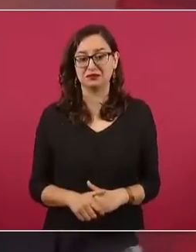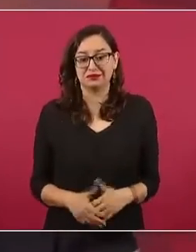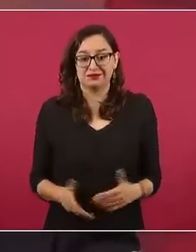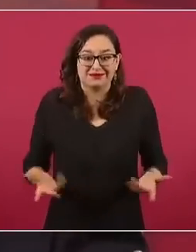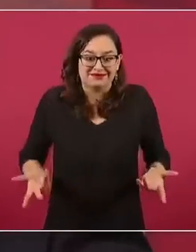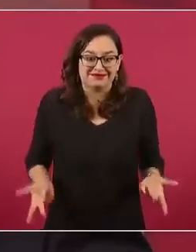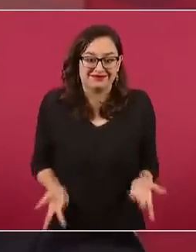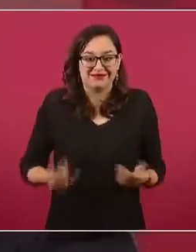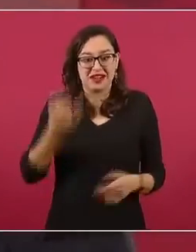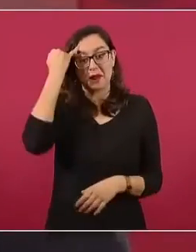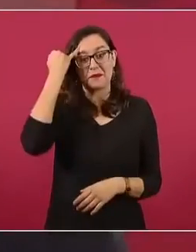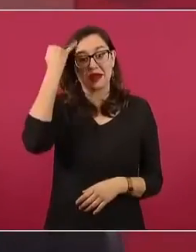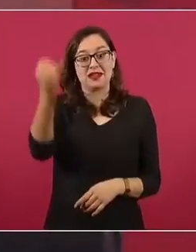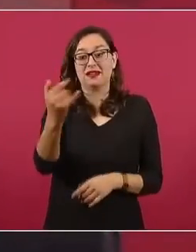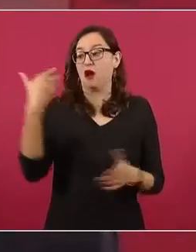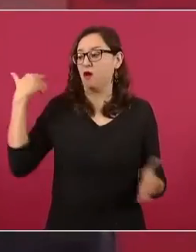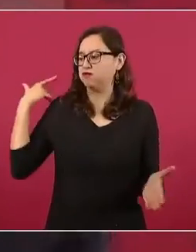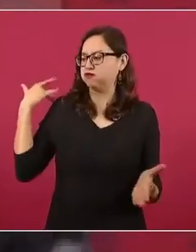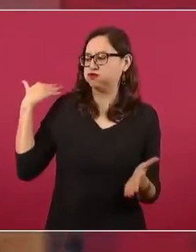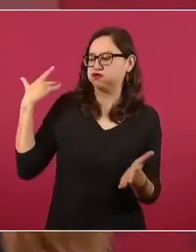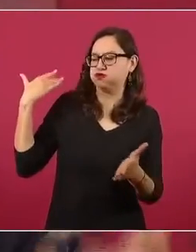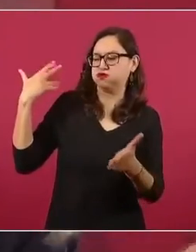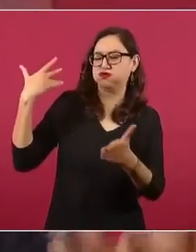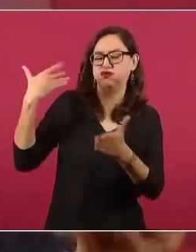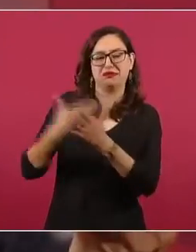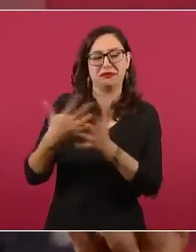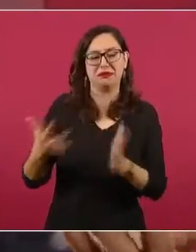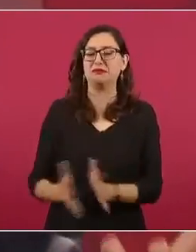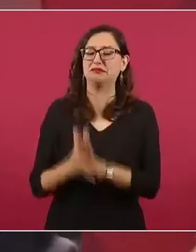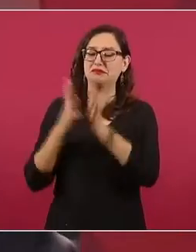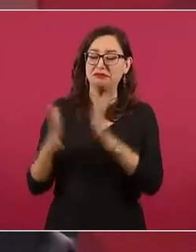antidemocracia, siglos.